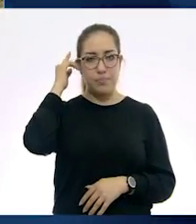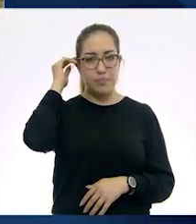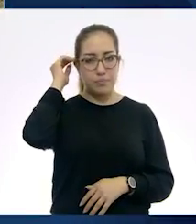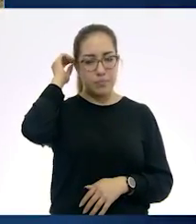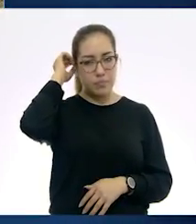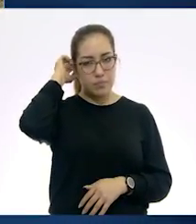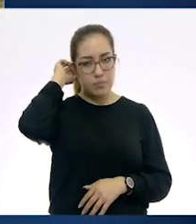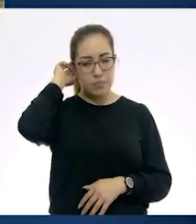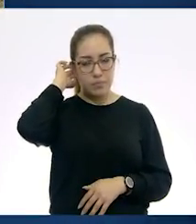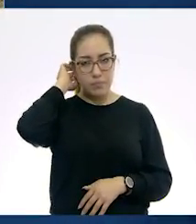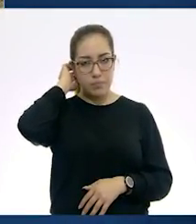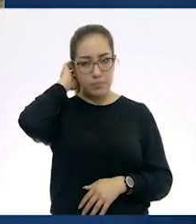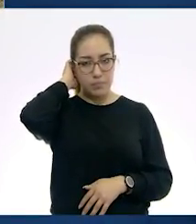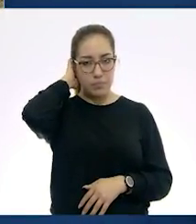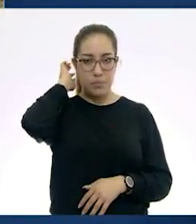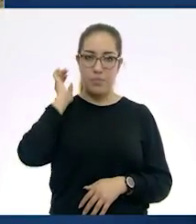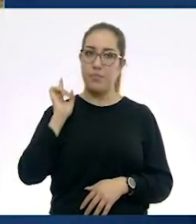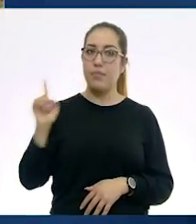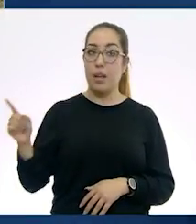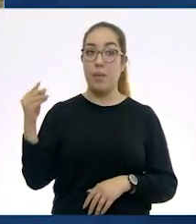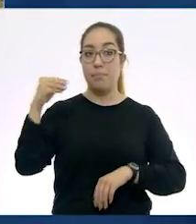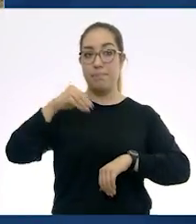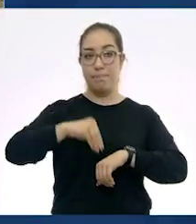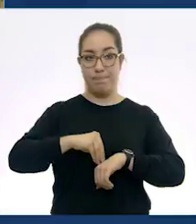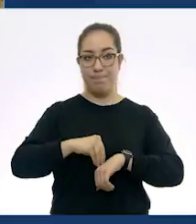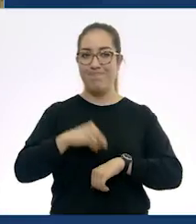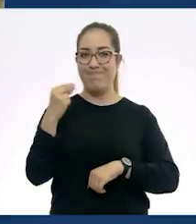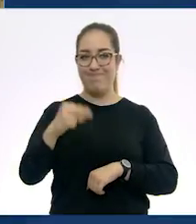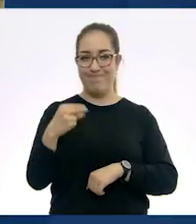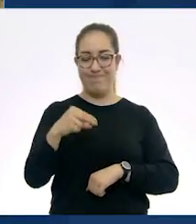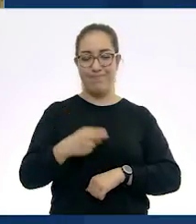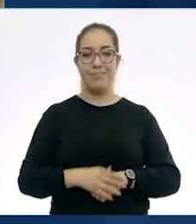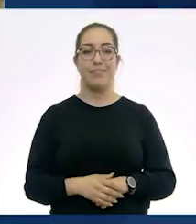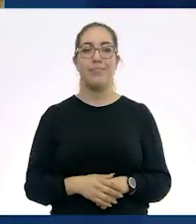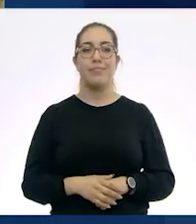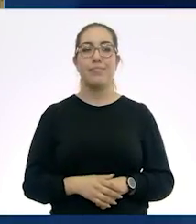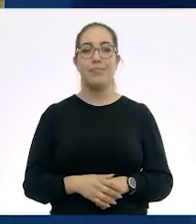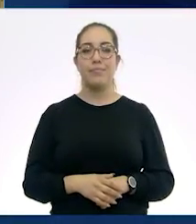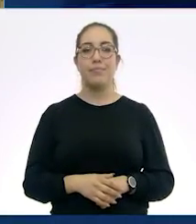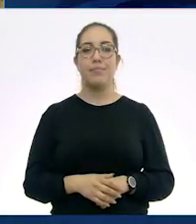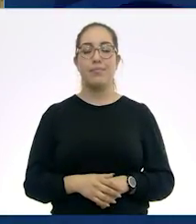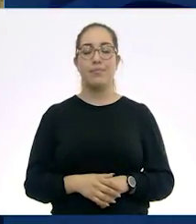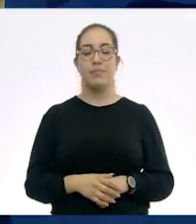Y entonces vamos a colocar aquí ladrillos vidriados.